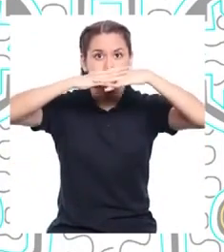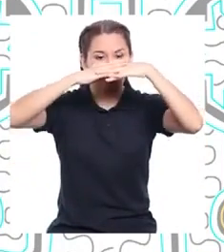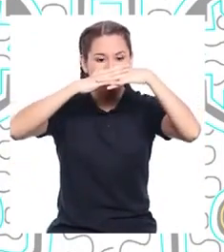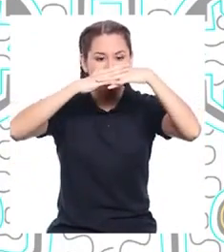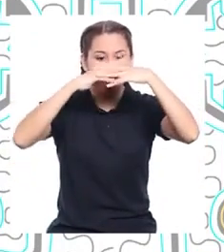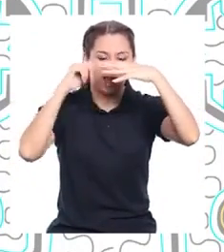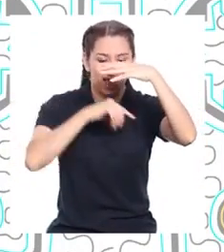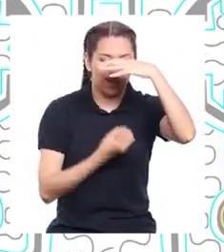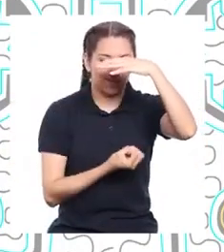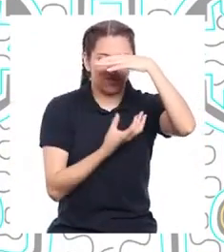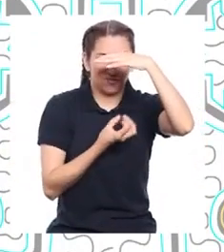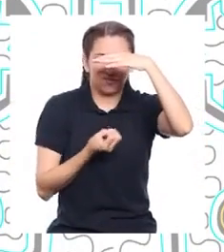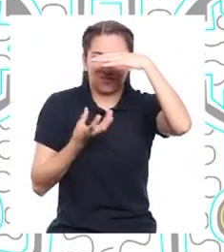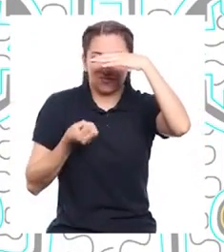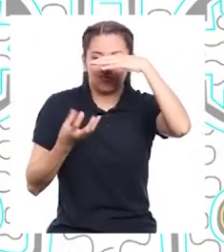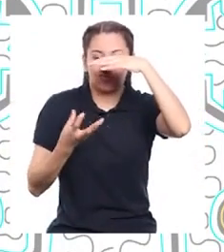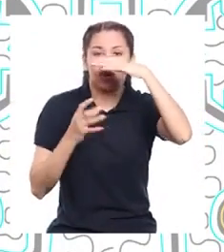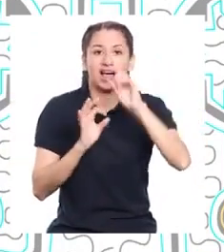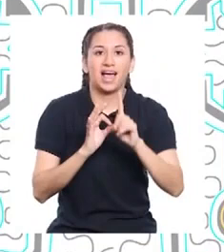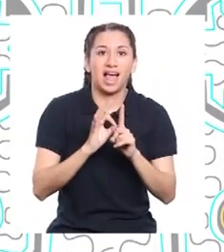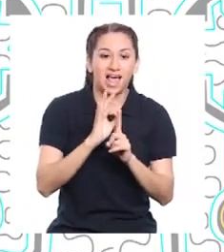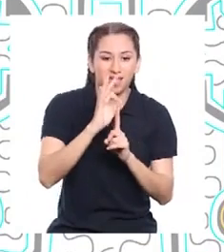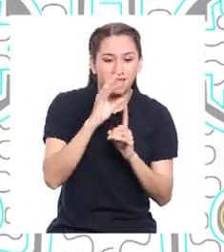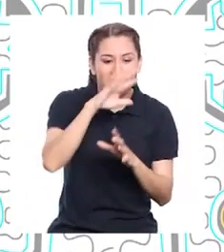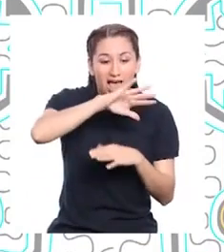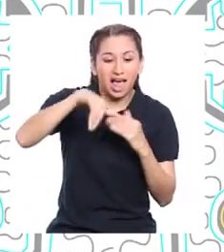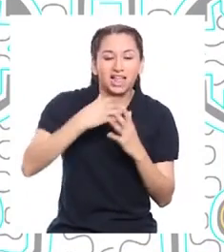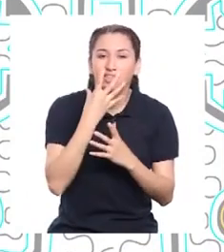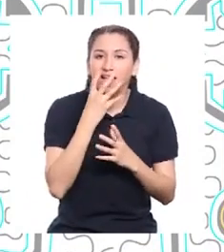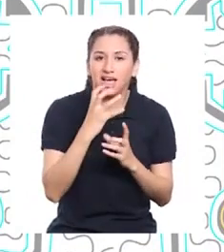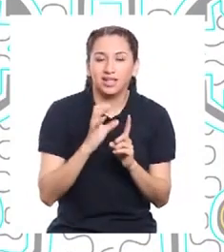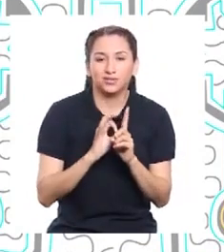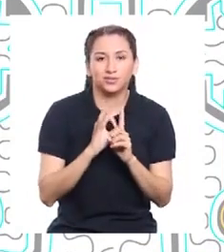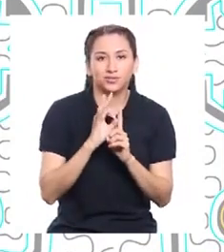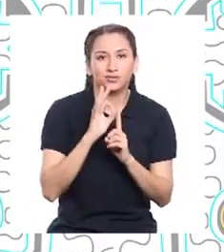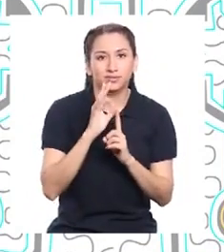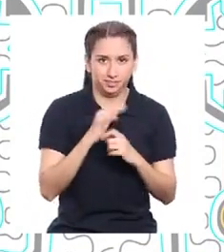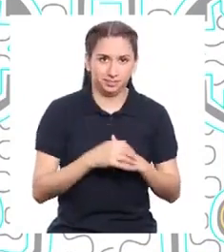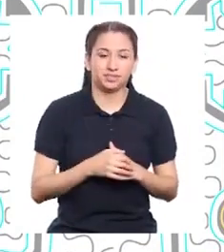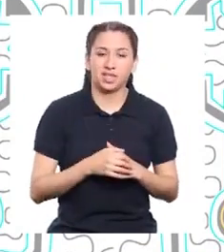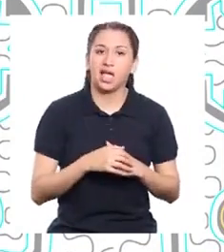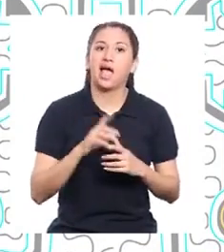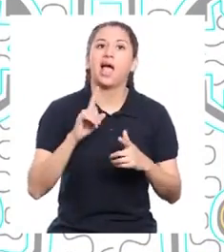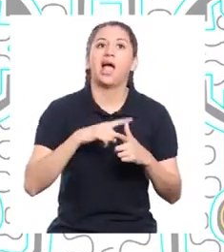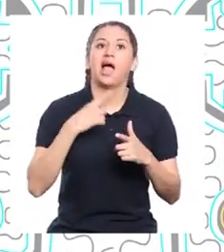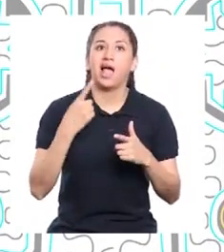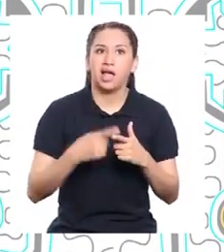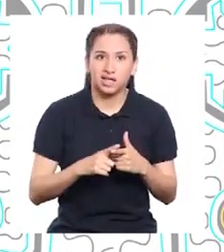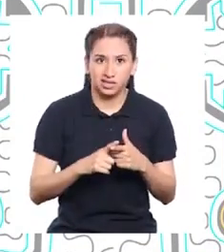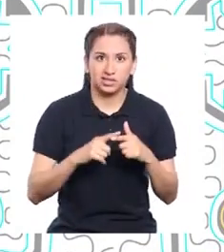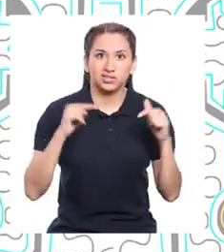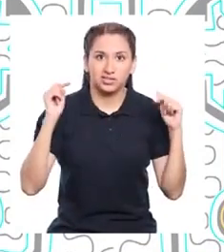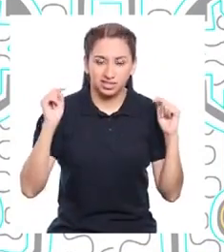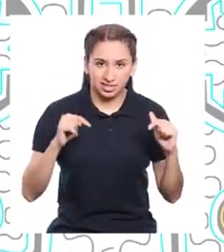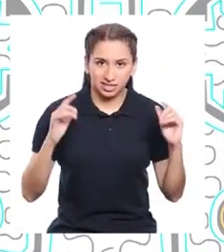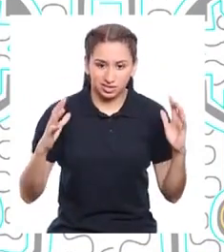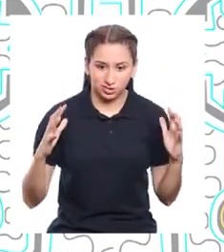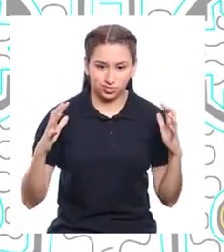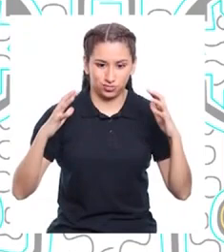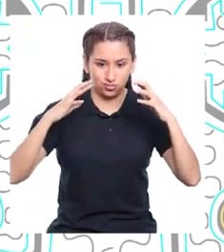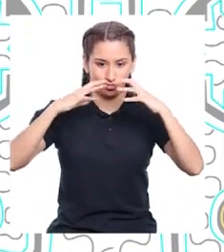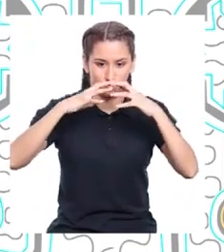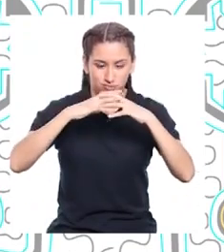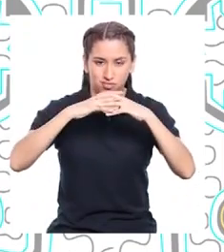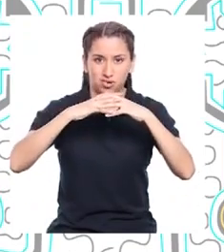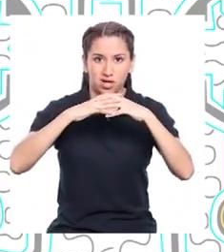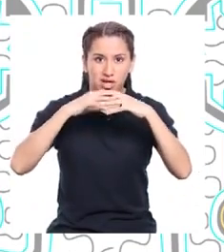plantas, que crecen gracias a la temperatura que se da dentro del invernadero. Entonces, dentro del invernadero, la